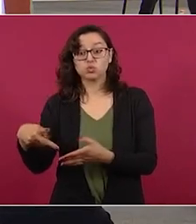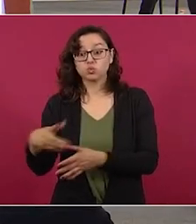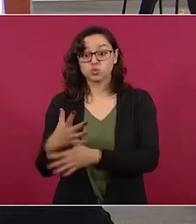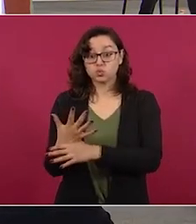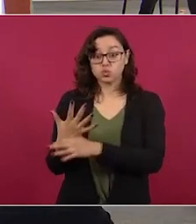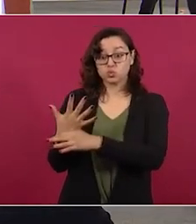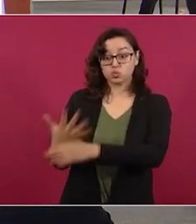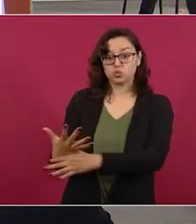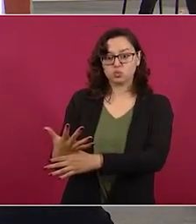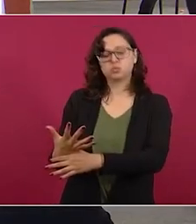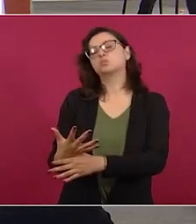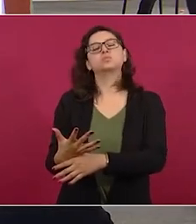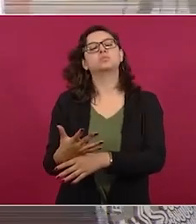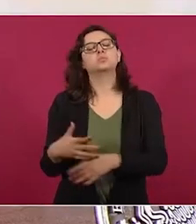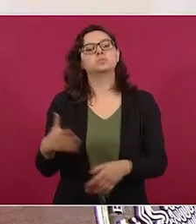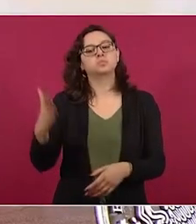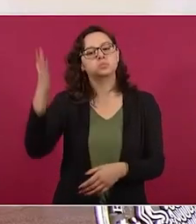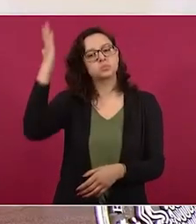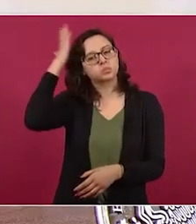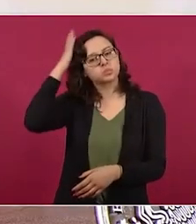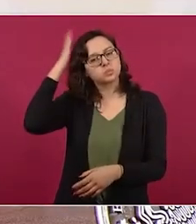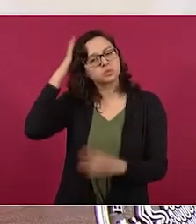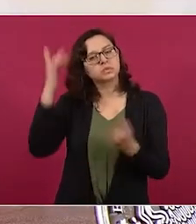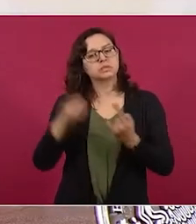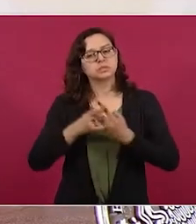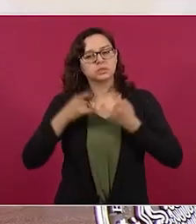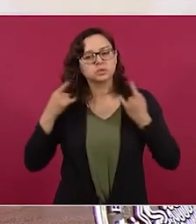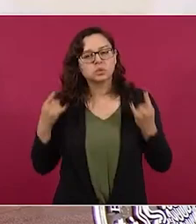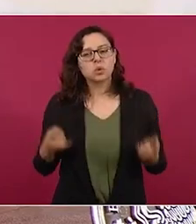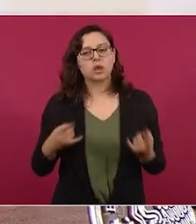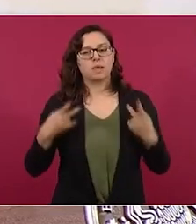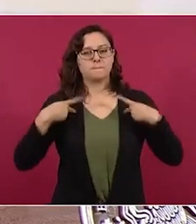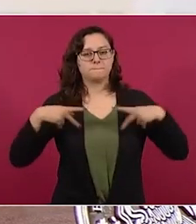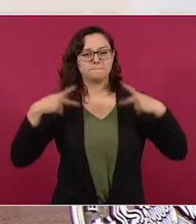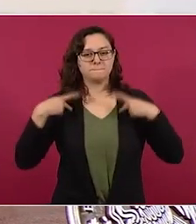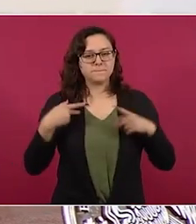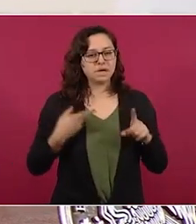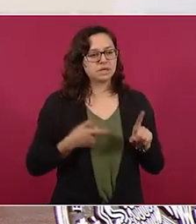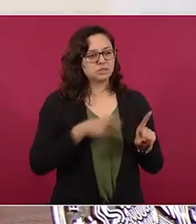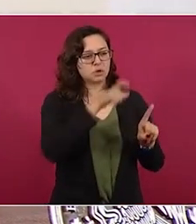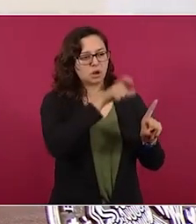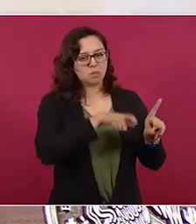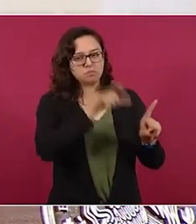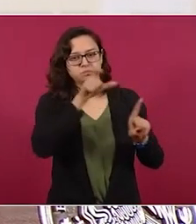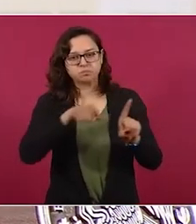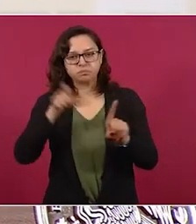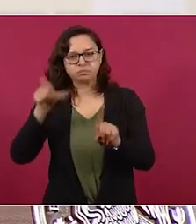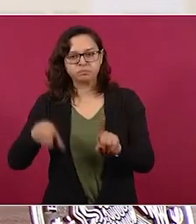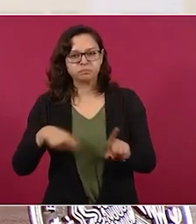políticos, hablando mal, inventando